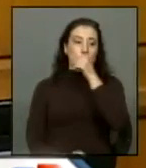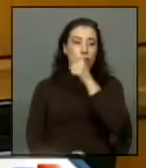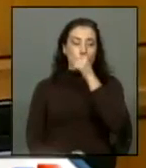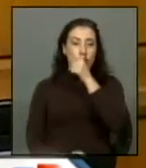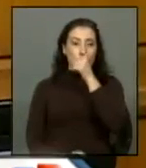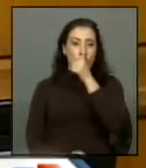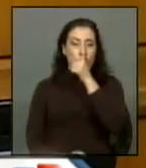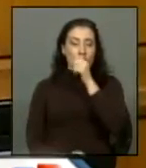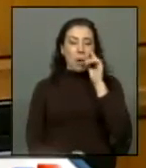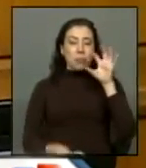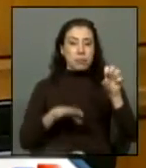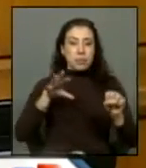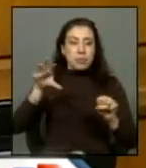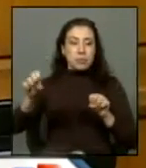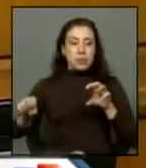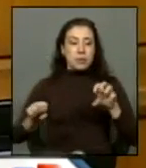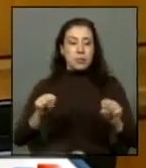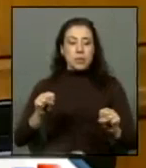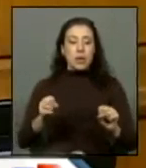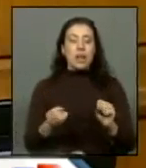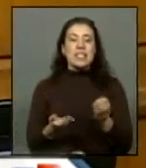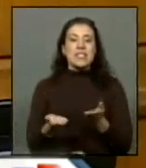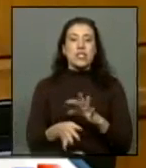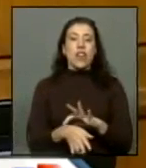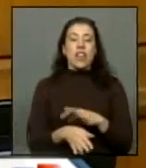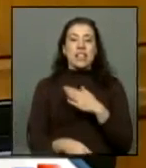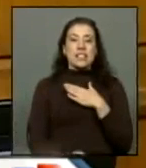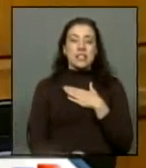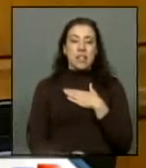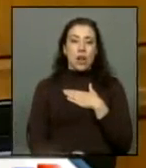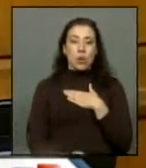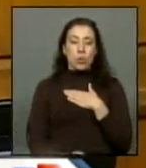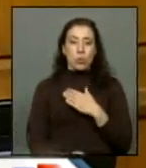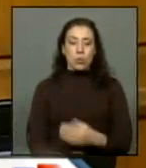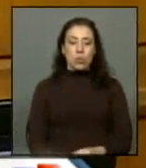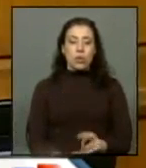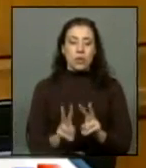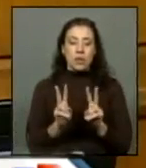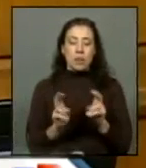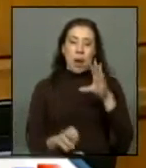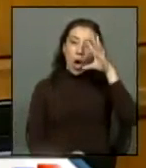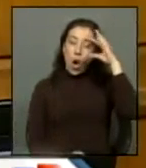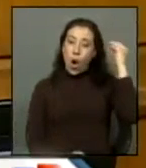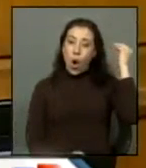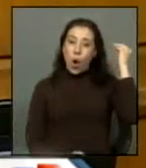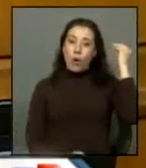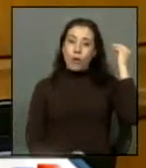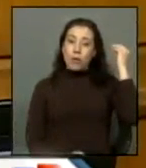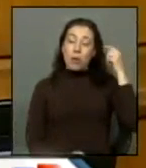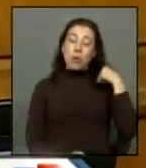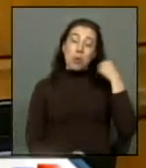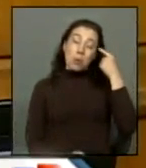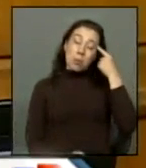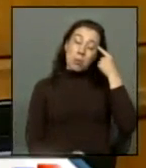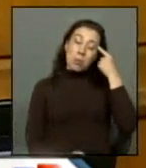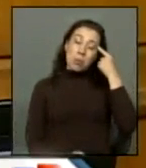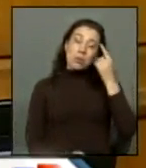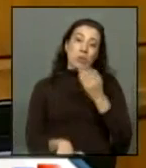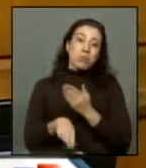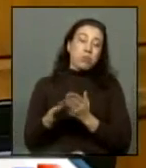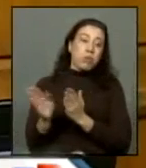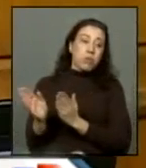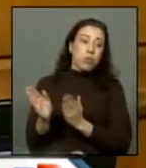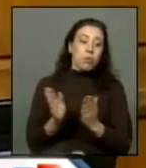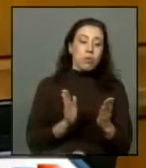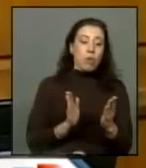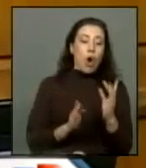que son incautadas en cada uno de los servicios de salud. Por un tema de olvido, yo creo que se ha ido quedando rezagada